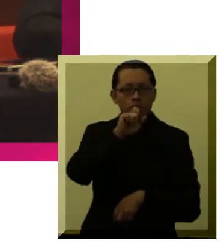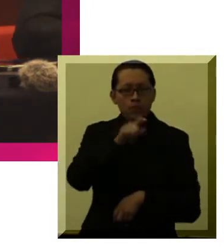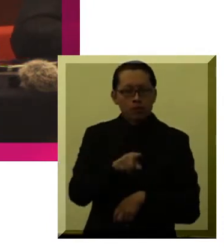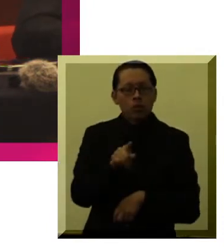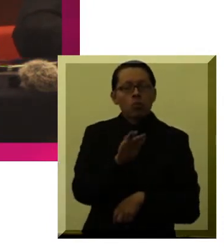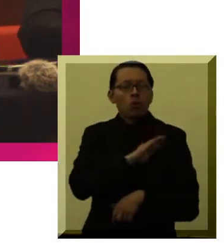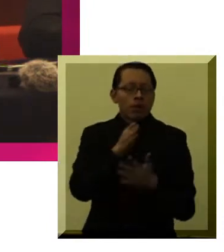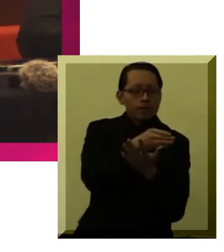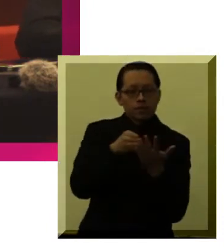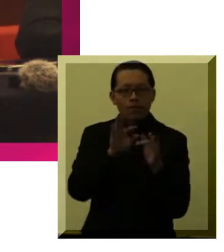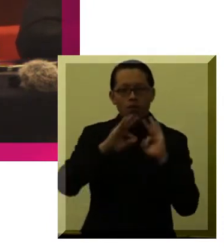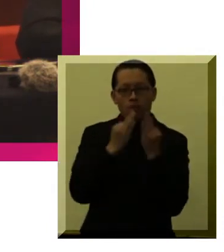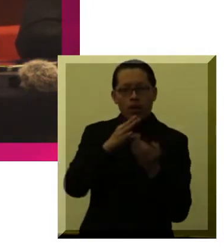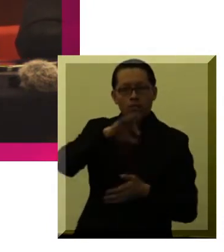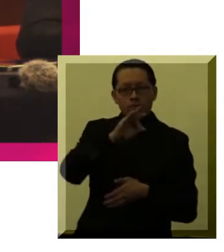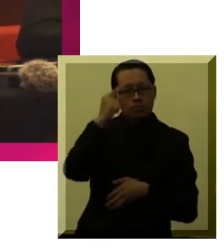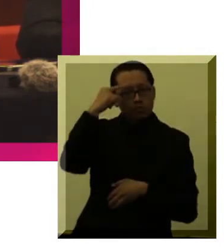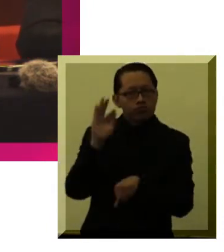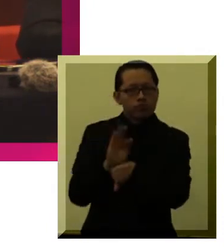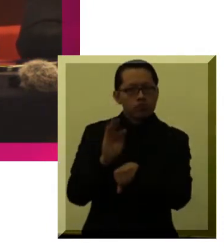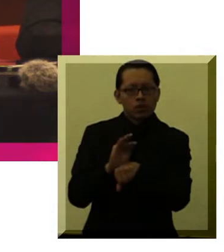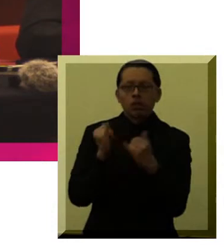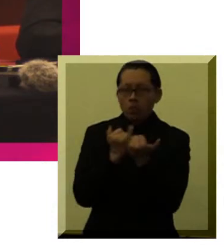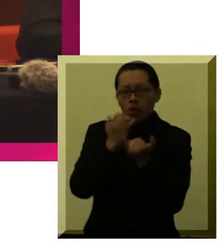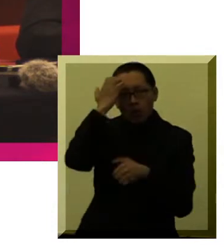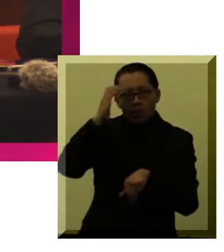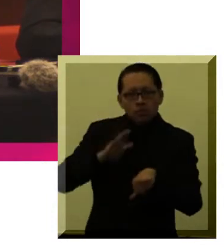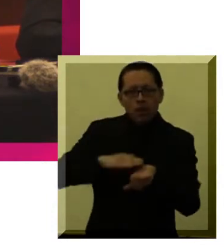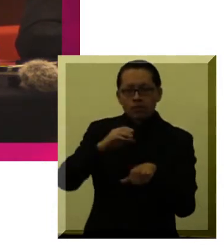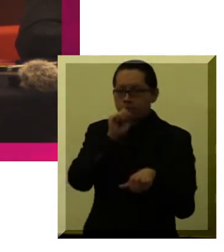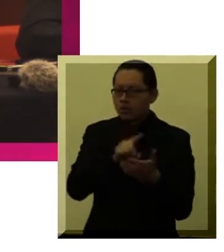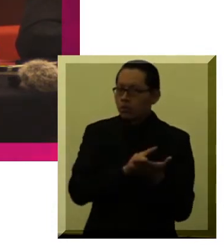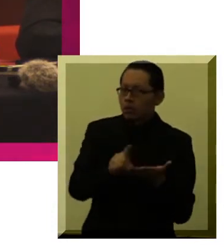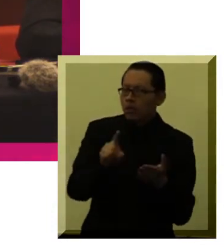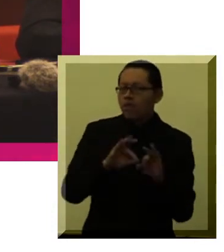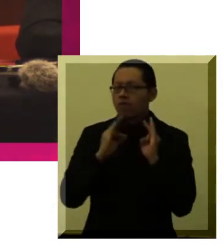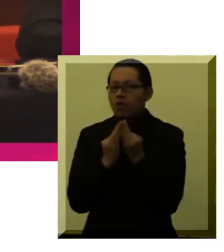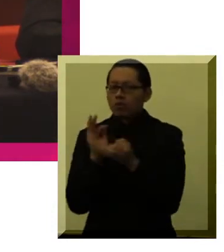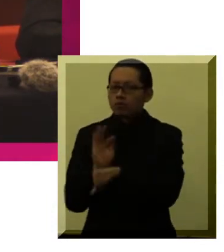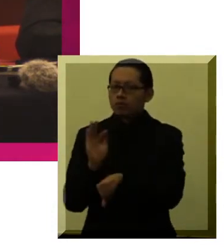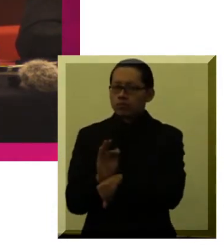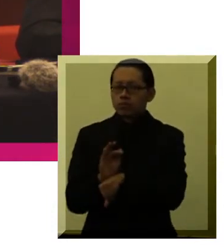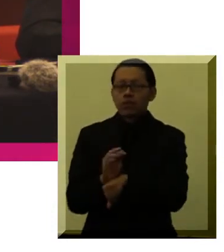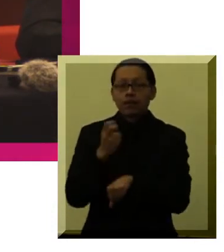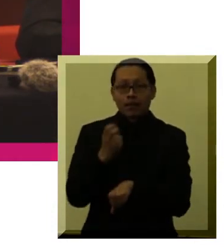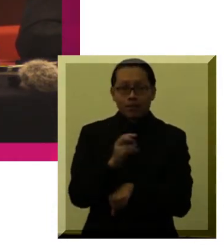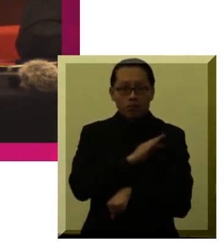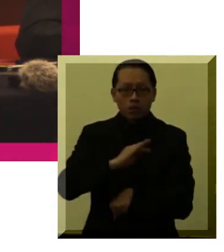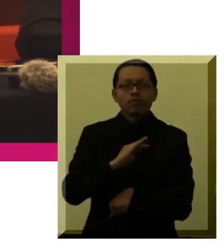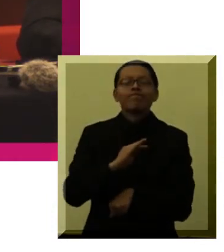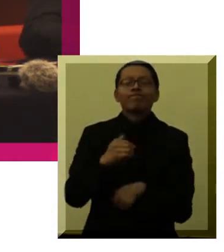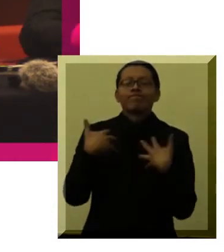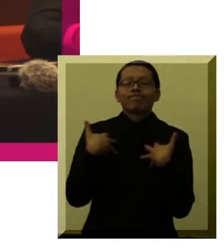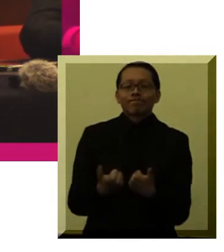frente a estos mecanismos para que conozcamos más estos derechos y estos mecanismos y que realmente nos permita darnos cuenta que